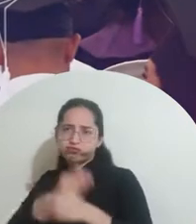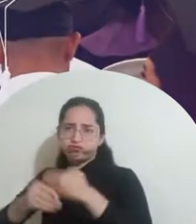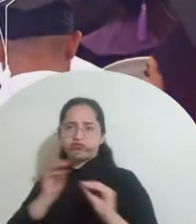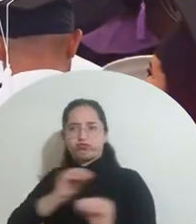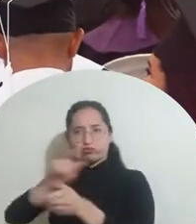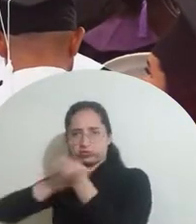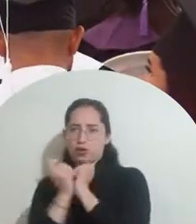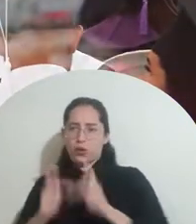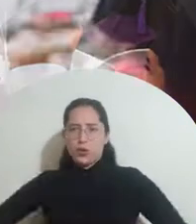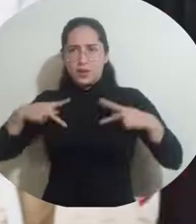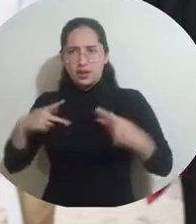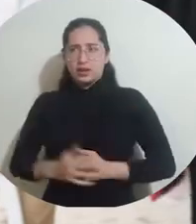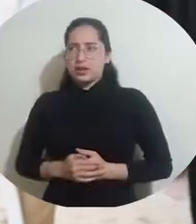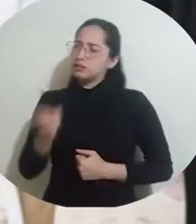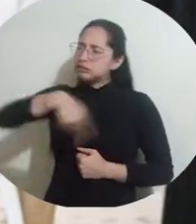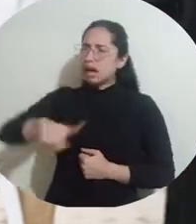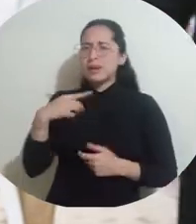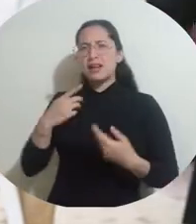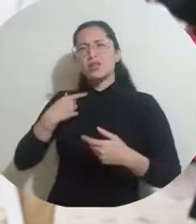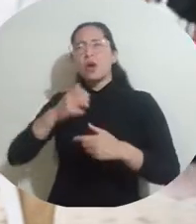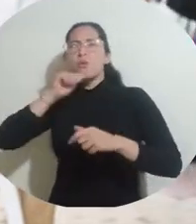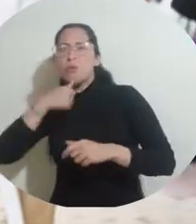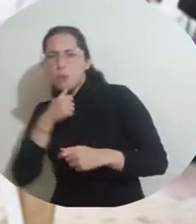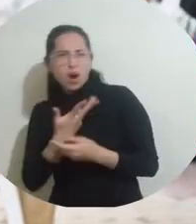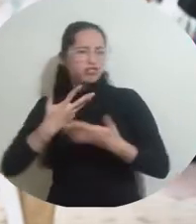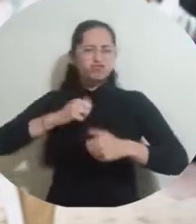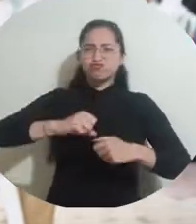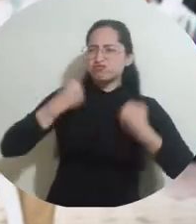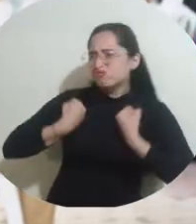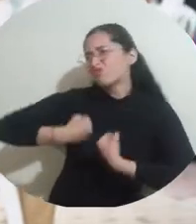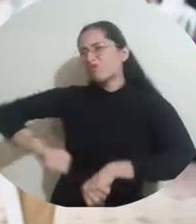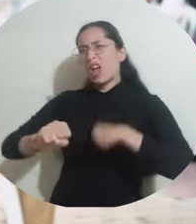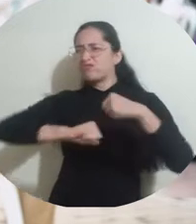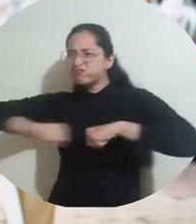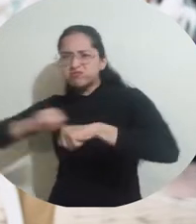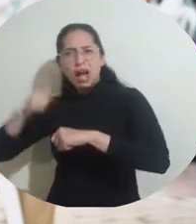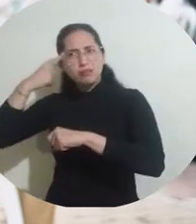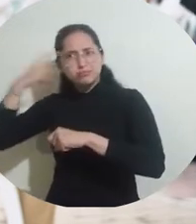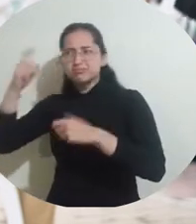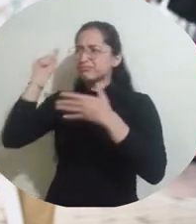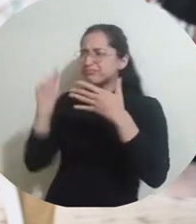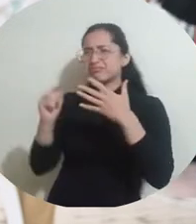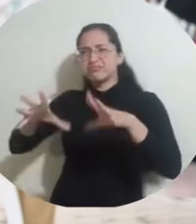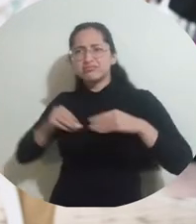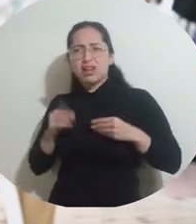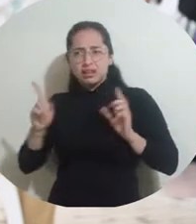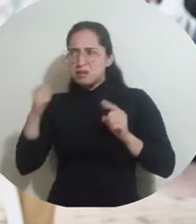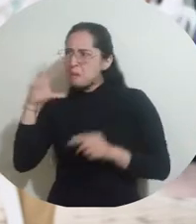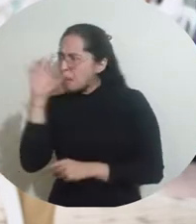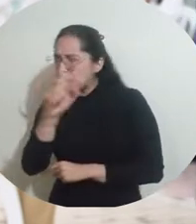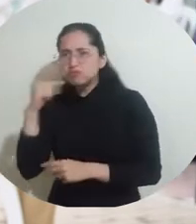Eso ha conllevado a muchos sacrificios, muchos retos. Entonces, ver que lo